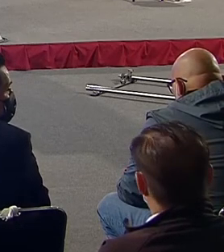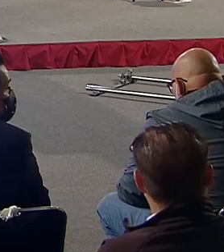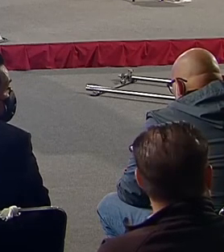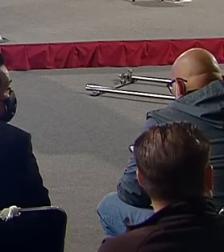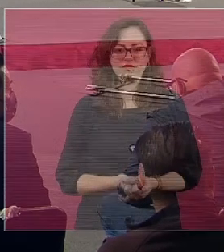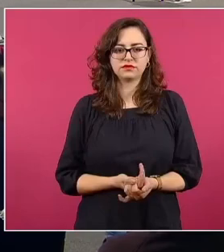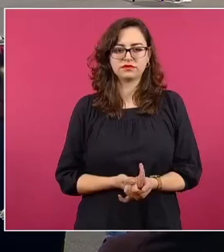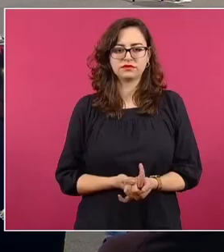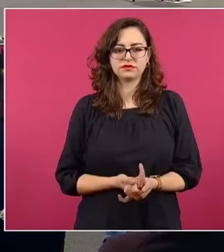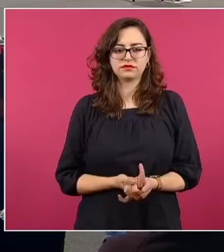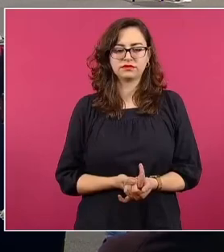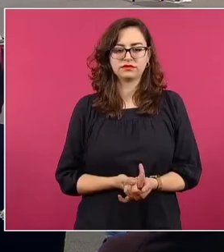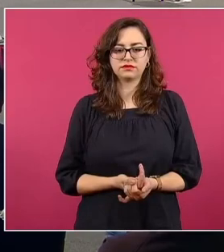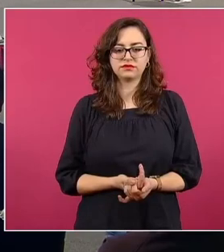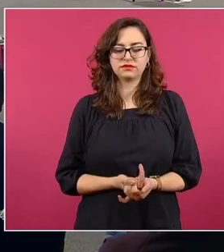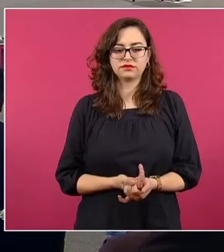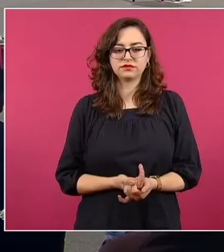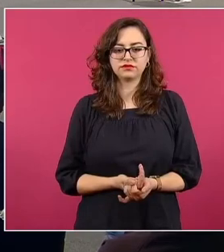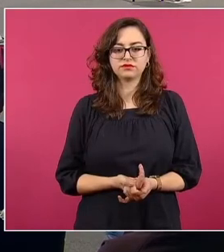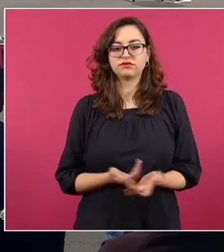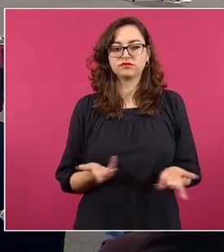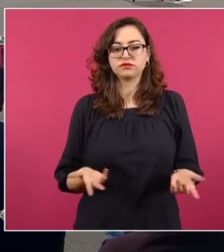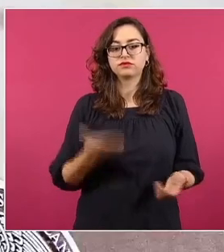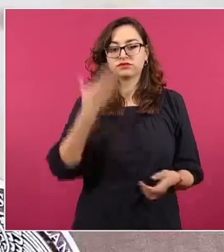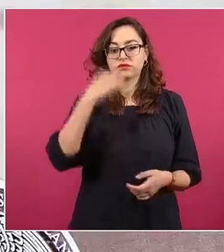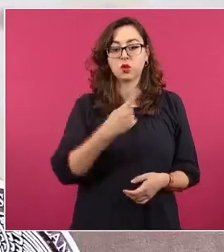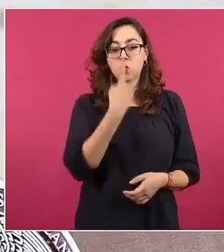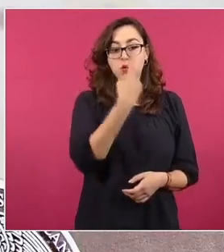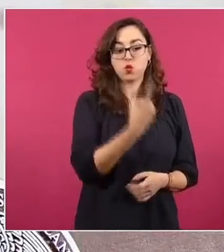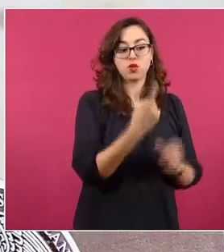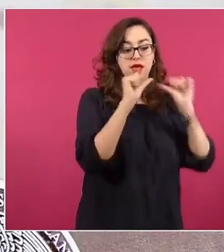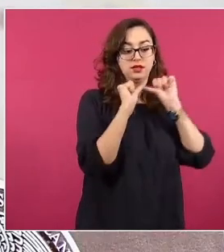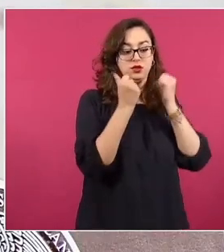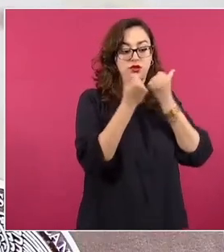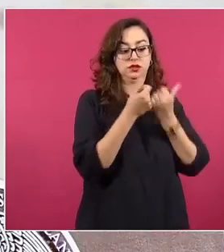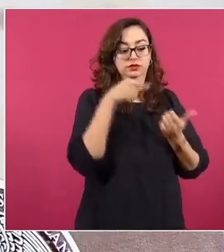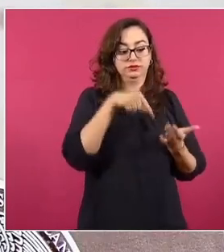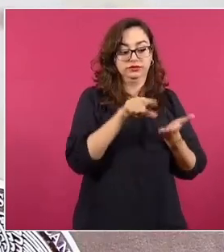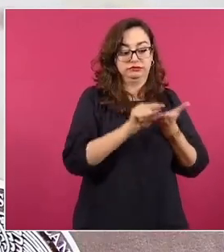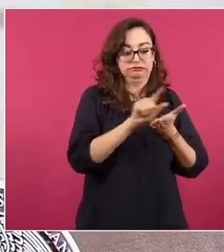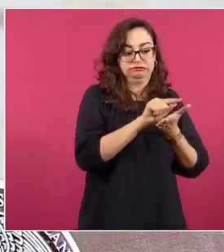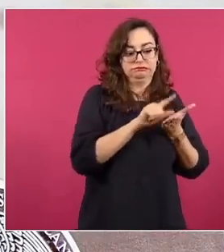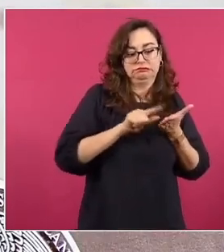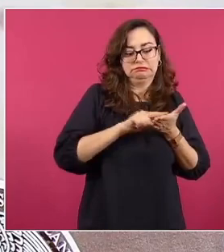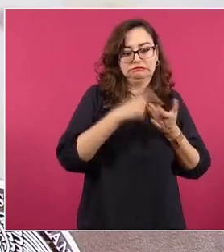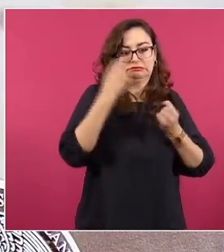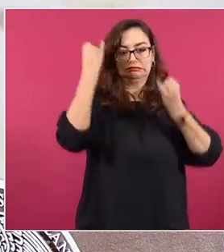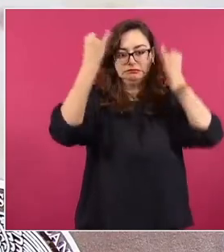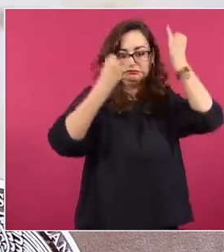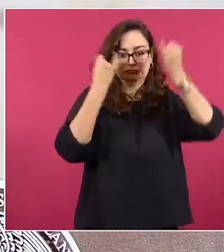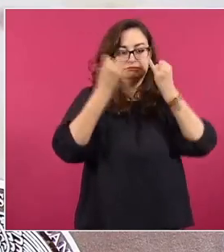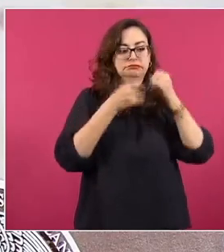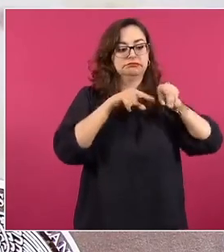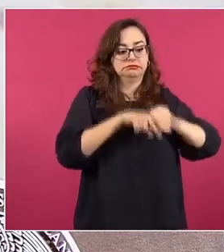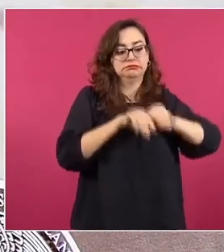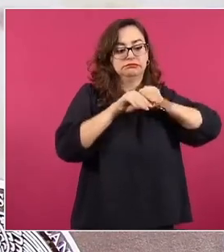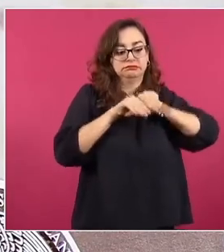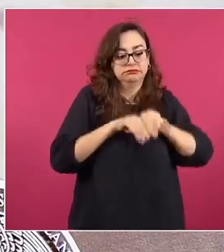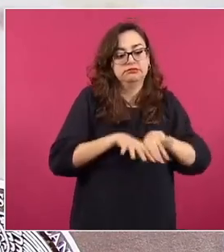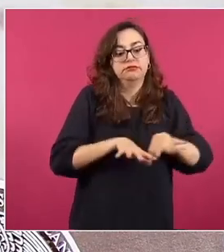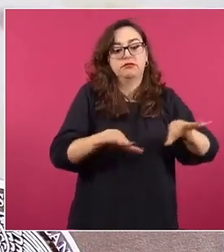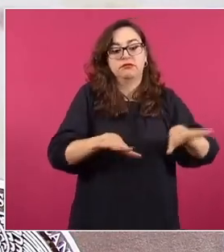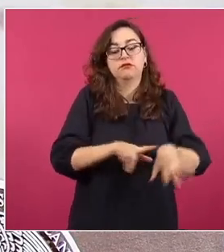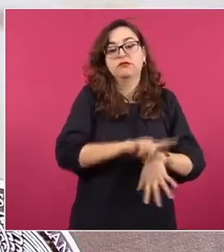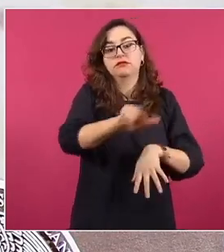la Libertad son los demás que replican no solamente en España, sino no sabemos si aquí en México también